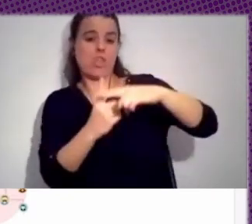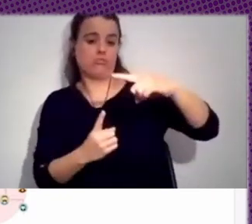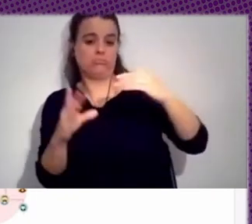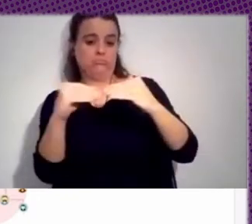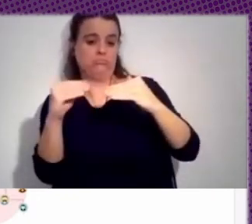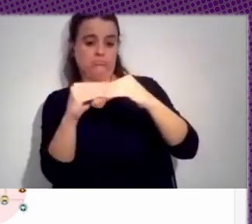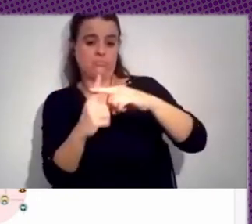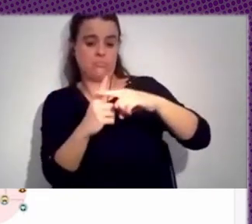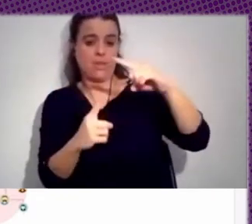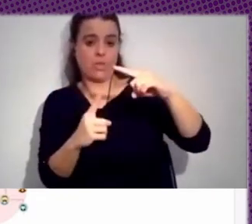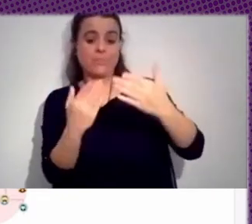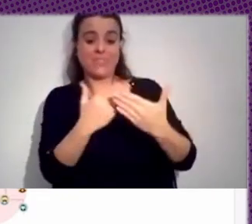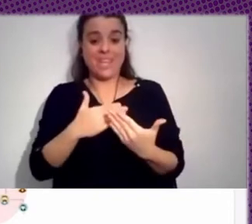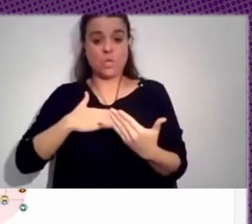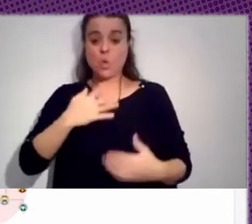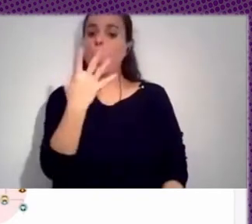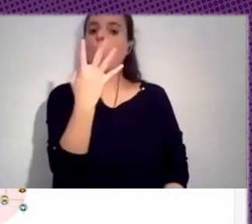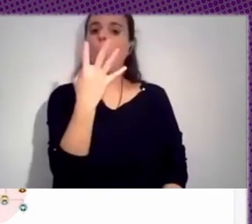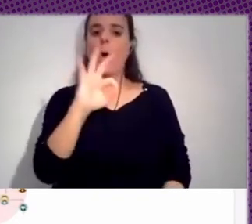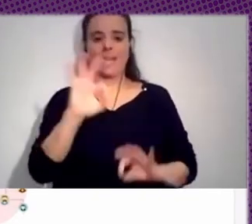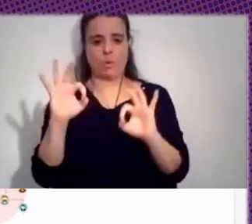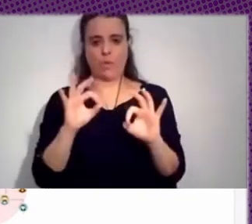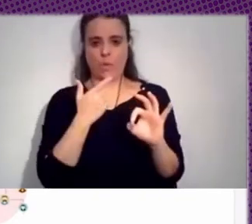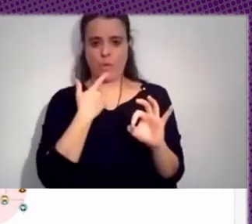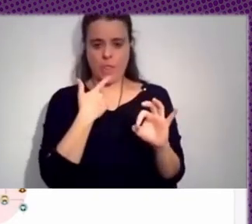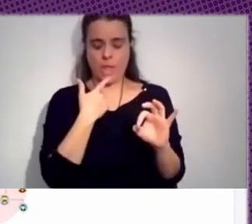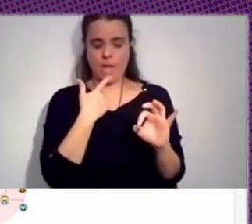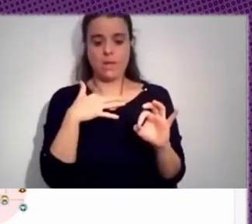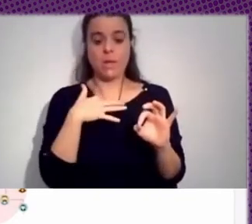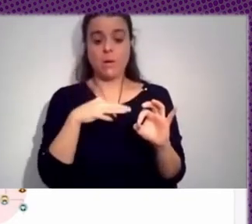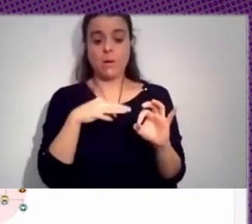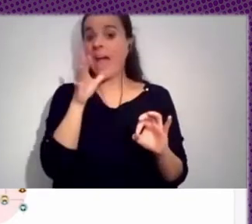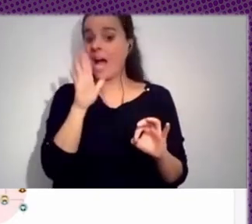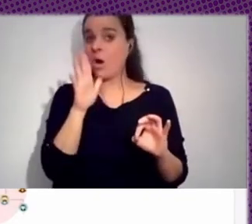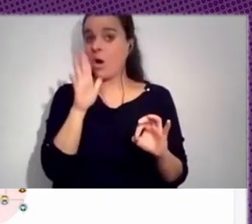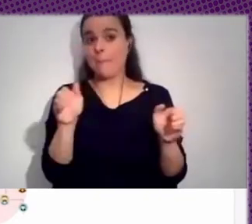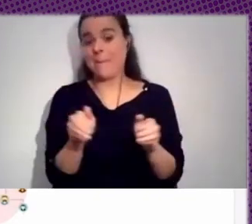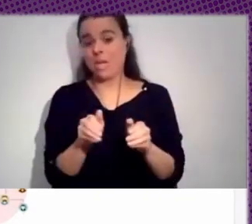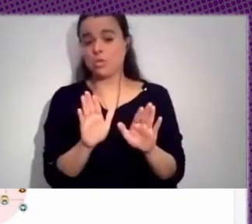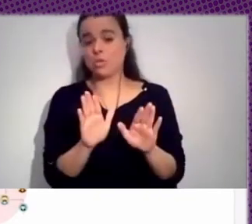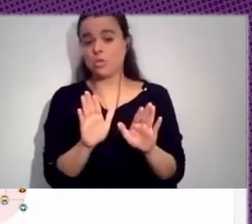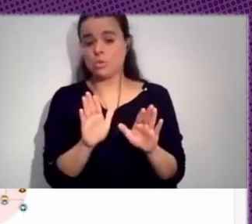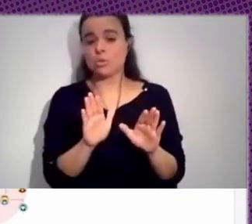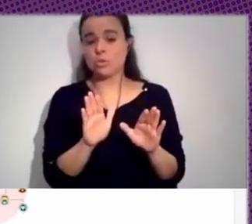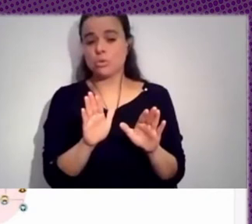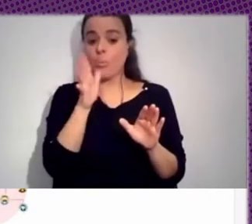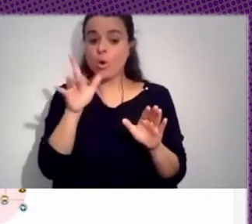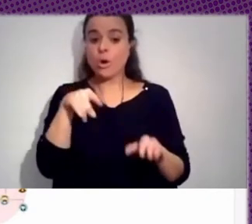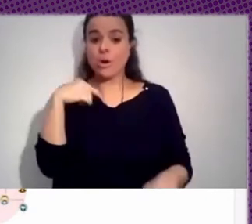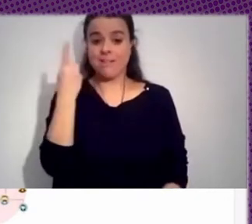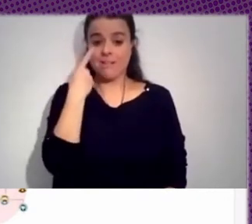estaba cifrado en un 40%, aunque probablemente ahora sea un poco menos, porque el diagnóstico que